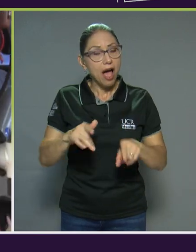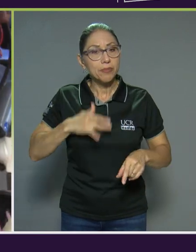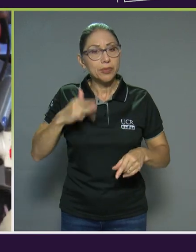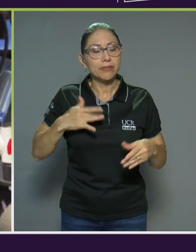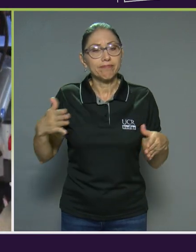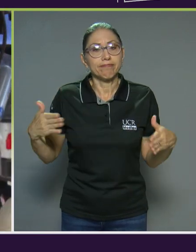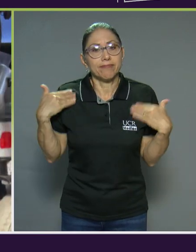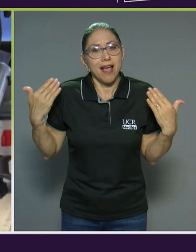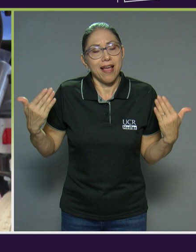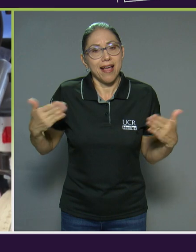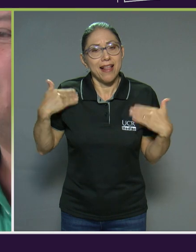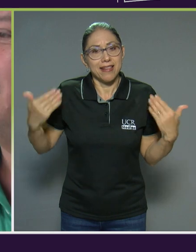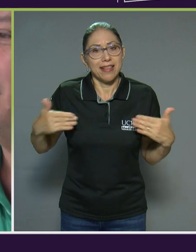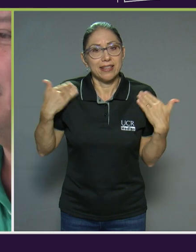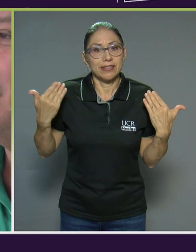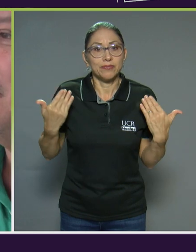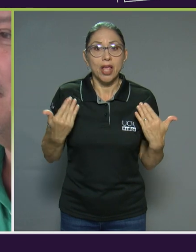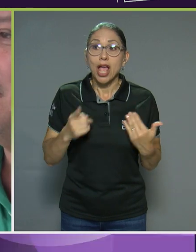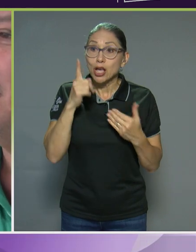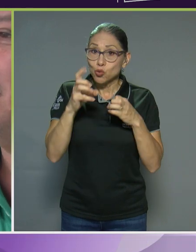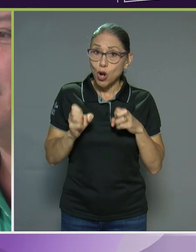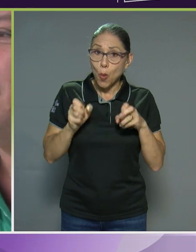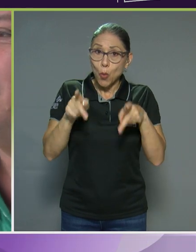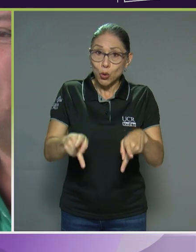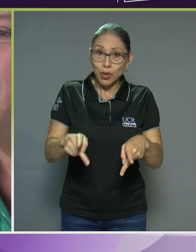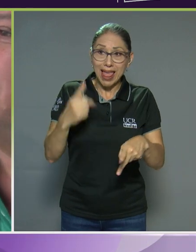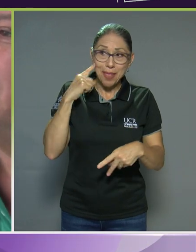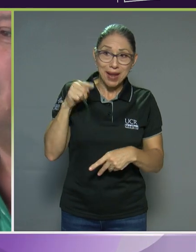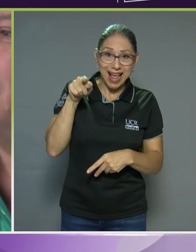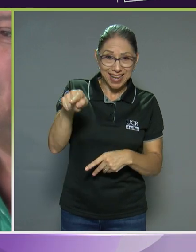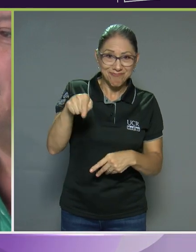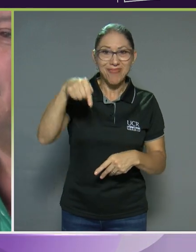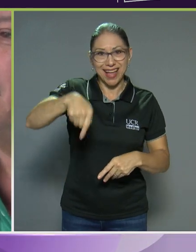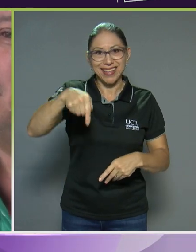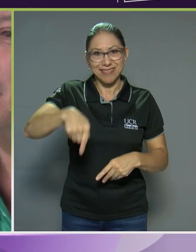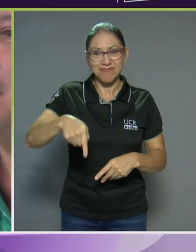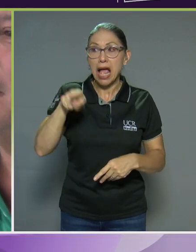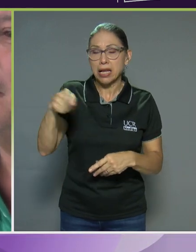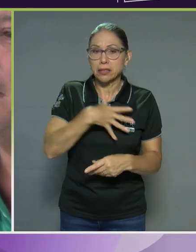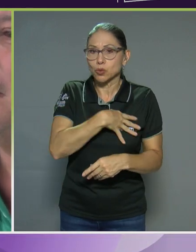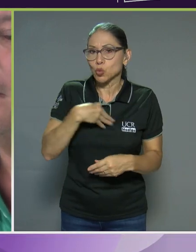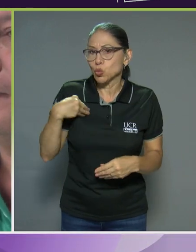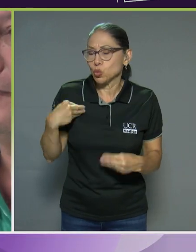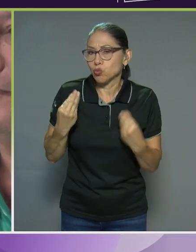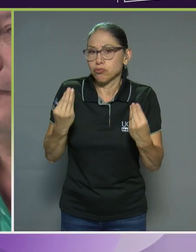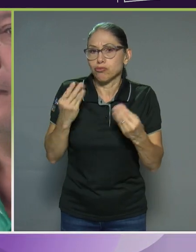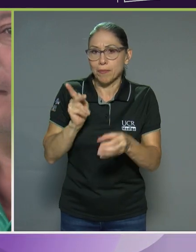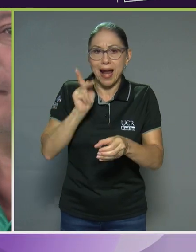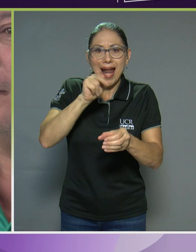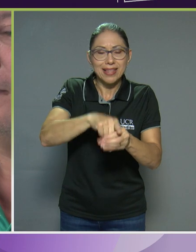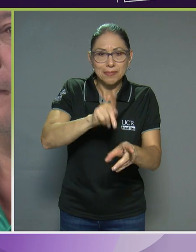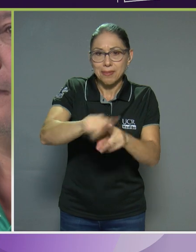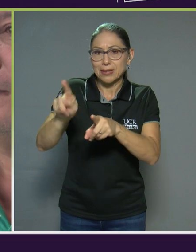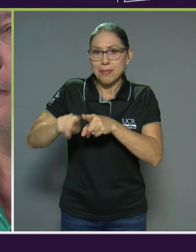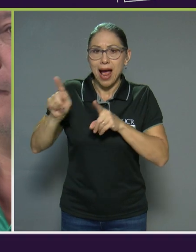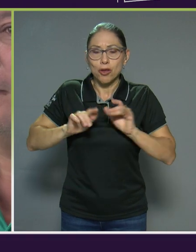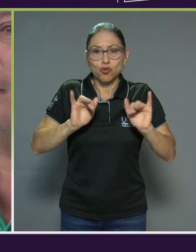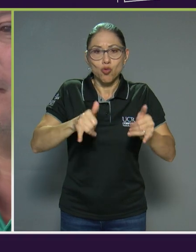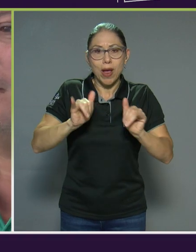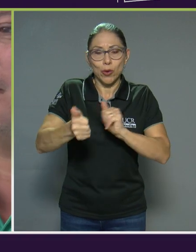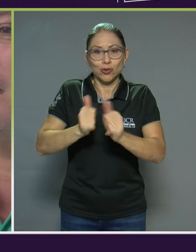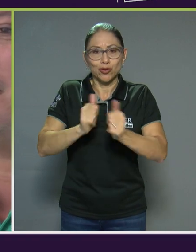una oportunidad más para él en estos Juegos, porque a él le gusta mucho participar en varios Juegos, entonces